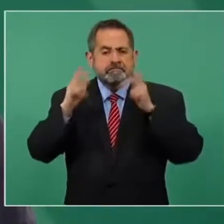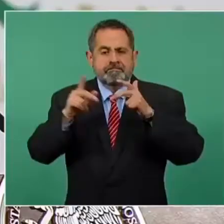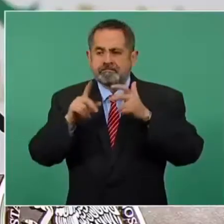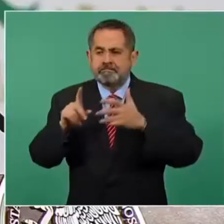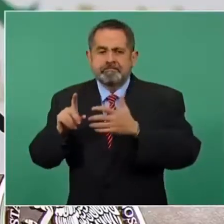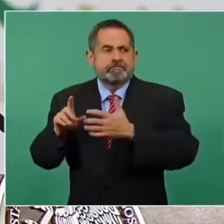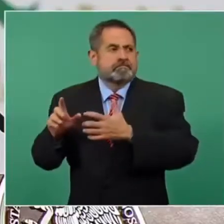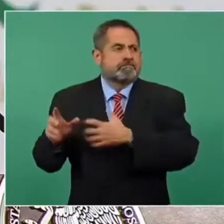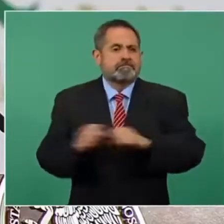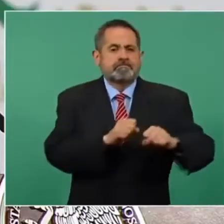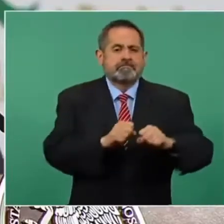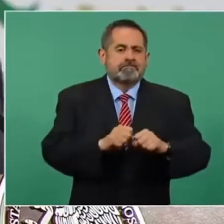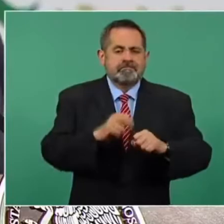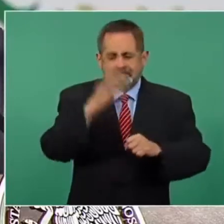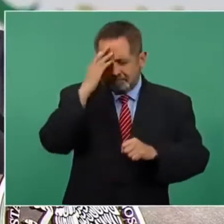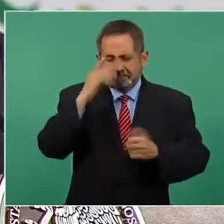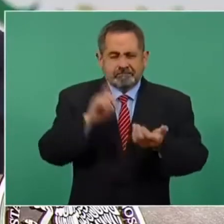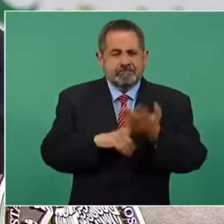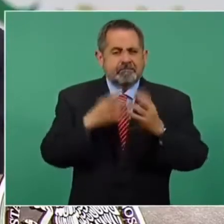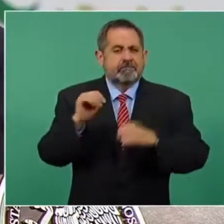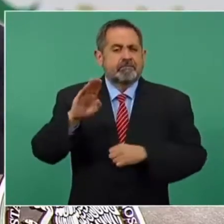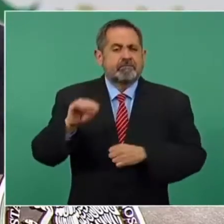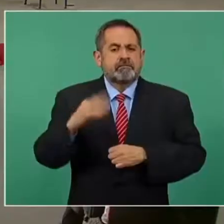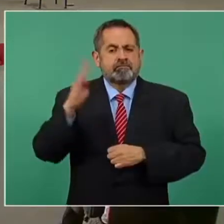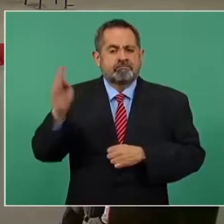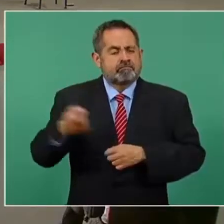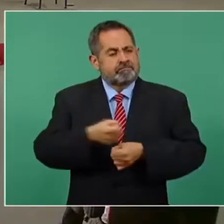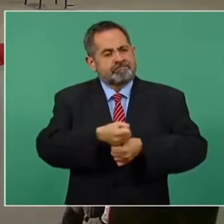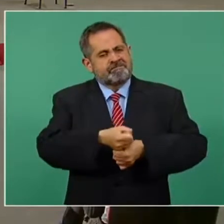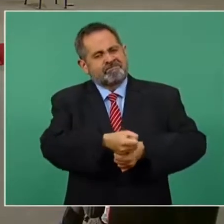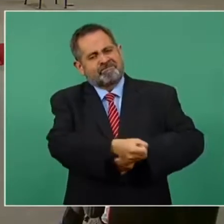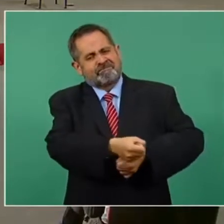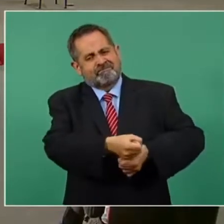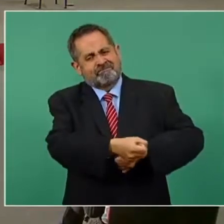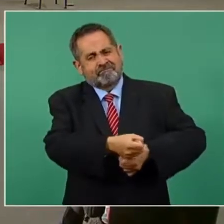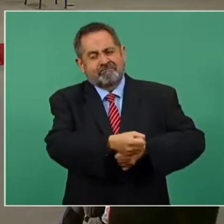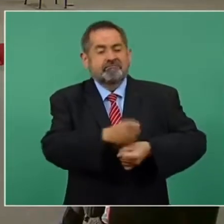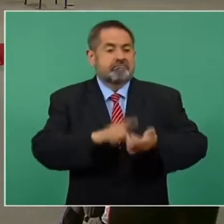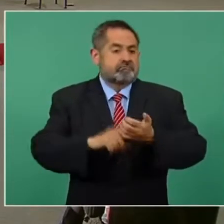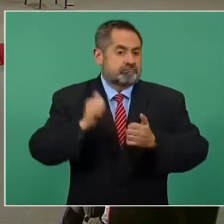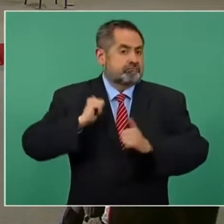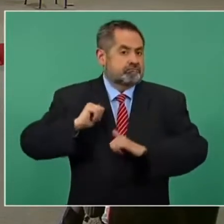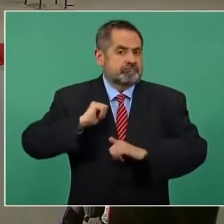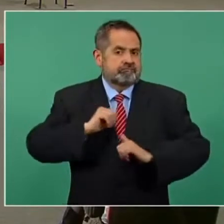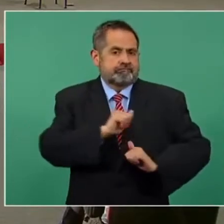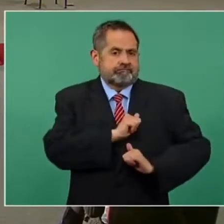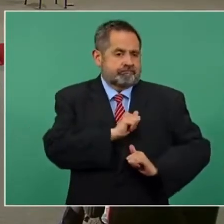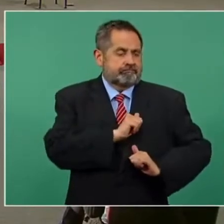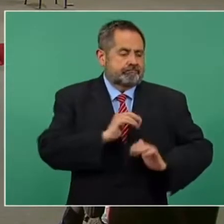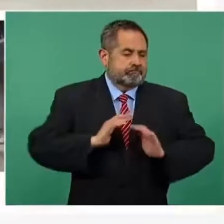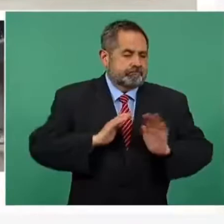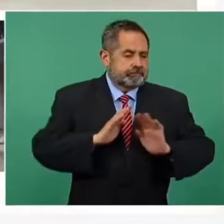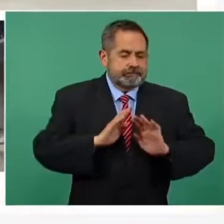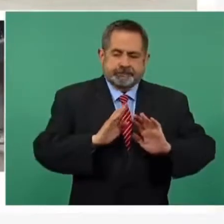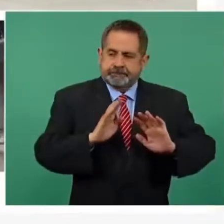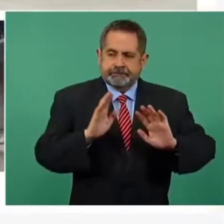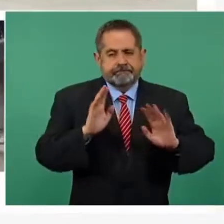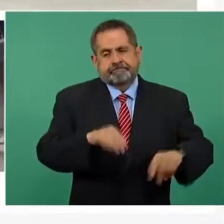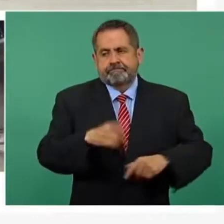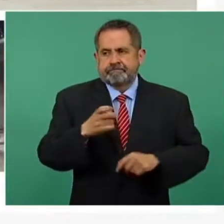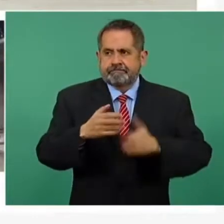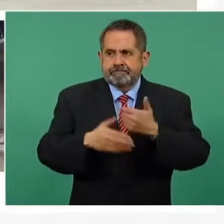1994, ultimado por elementos del Ejército. Se construyó un centro de salud y otras